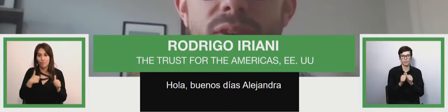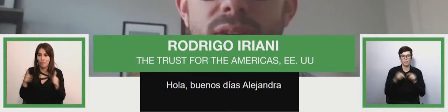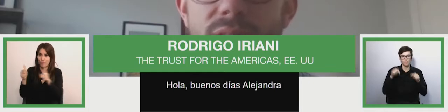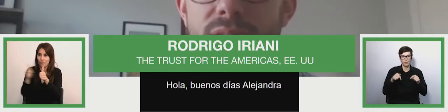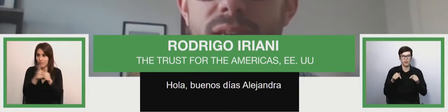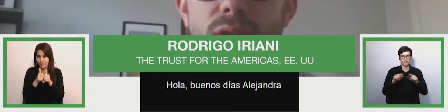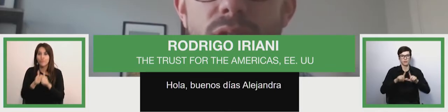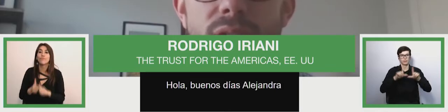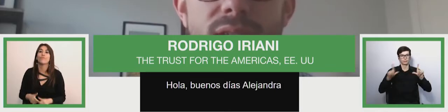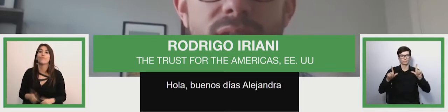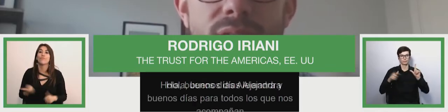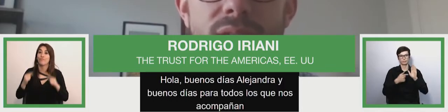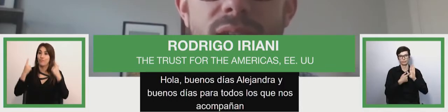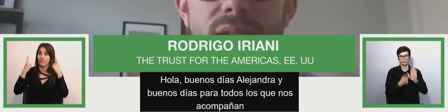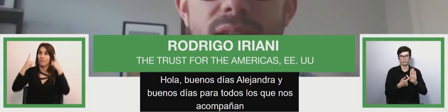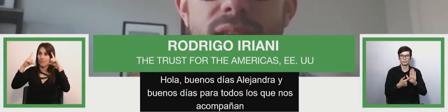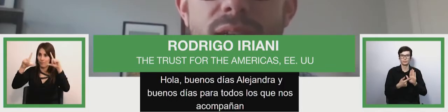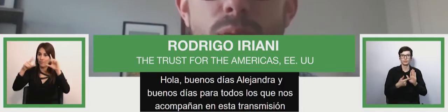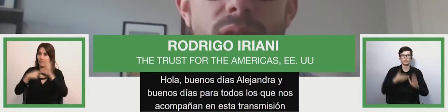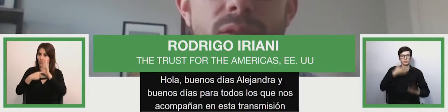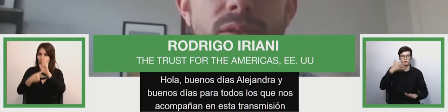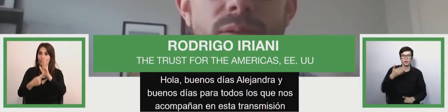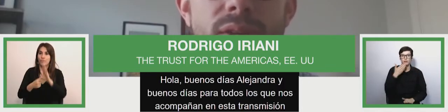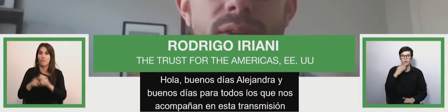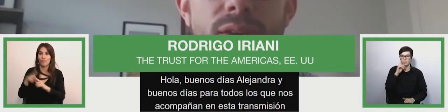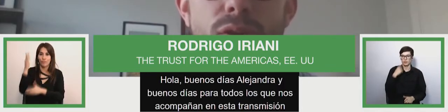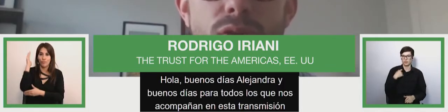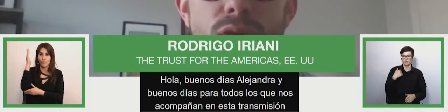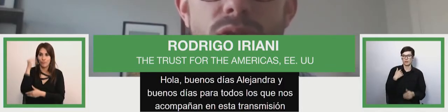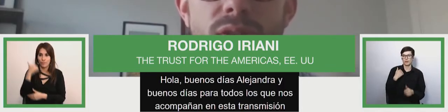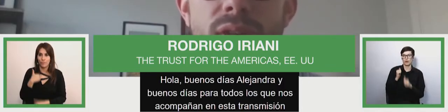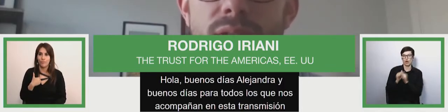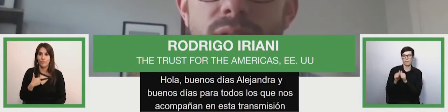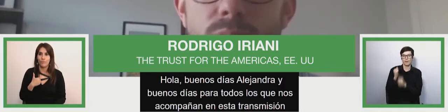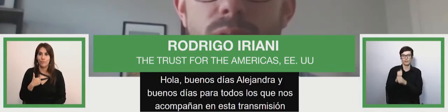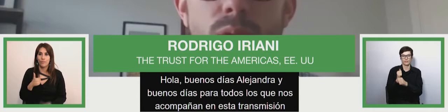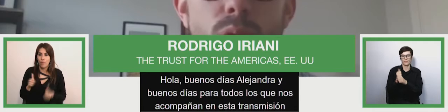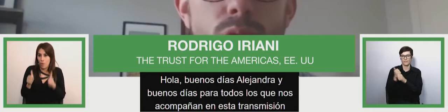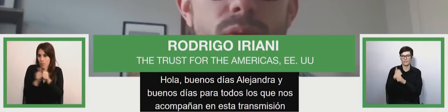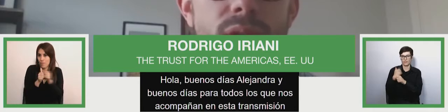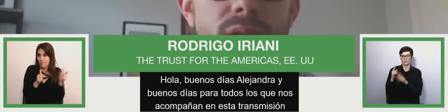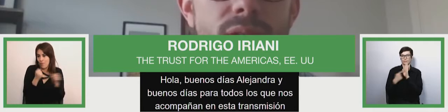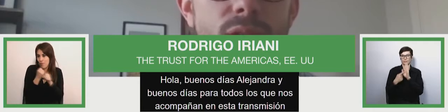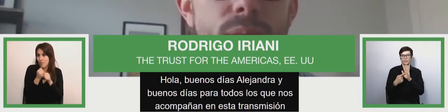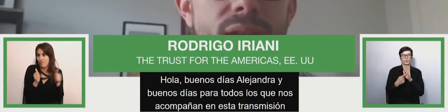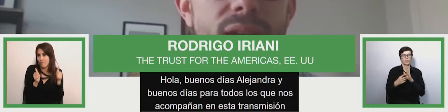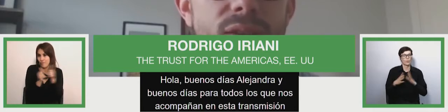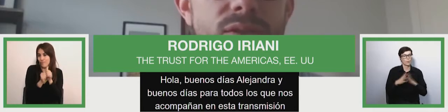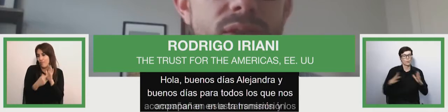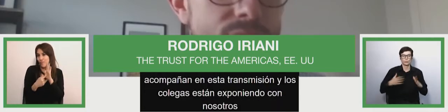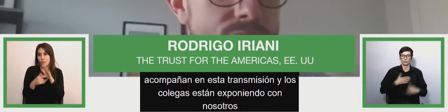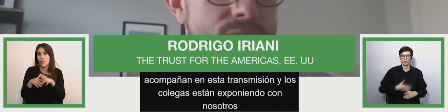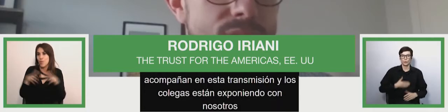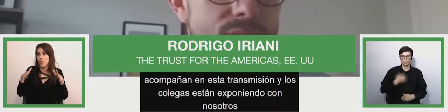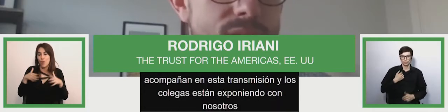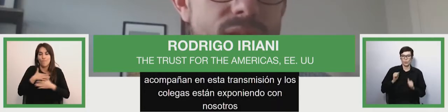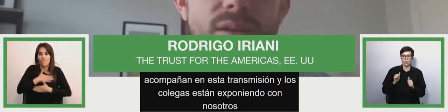transmisión y los colegas aquí que están exponiendo con nosotros. Un gusto poder acompañarlos.